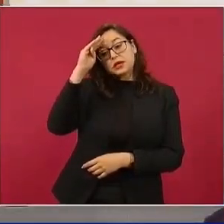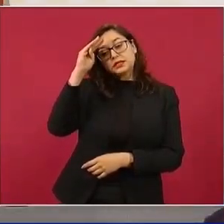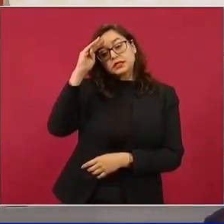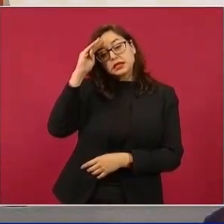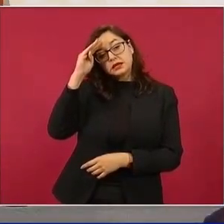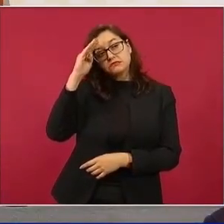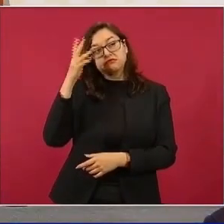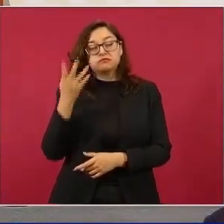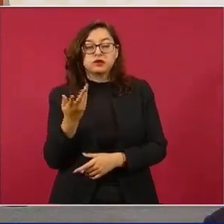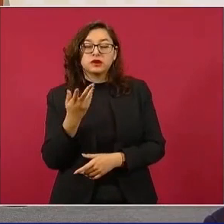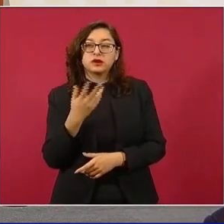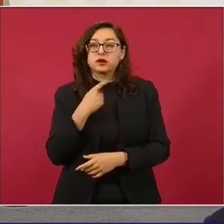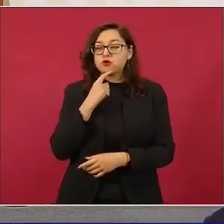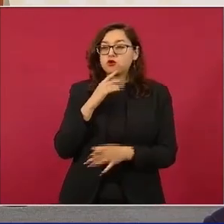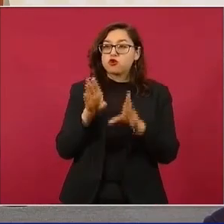la moderación,